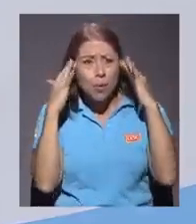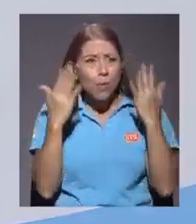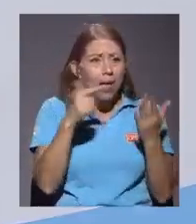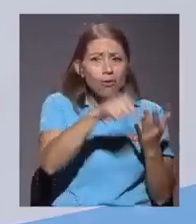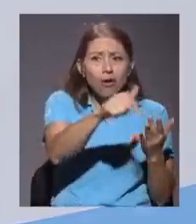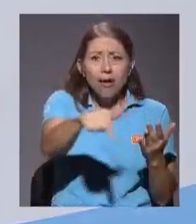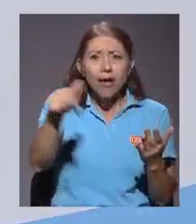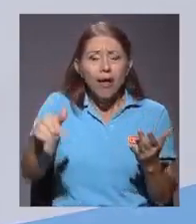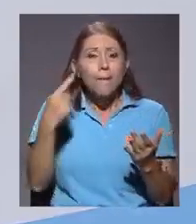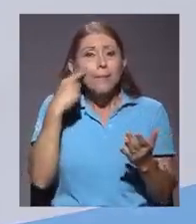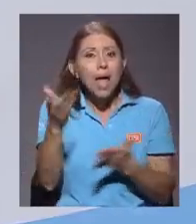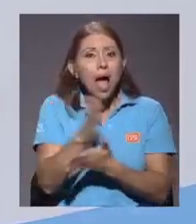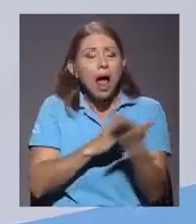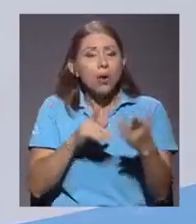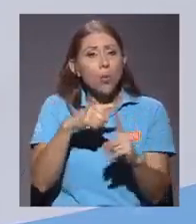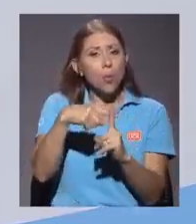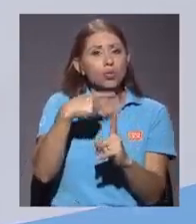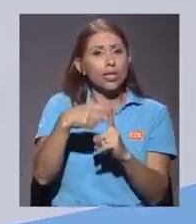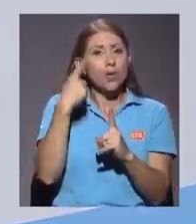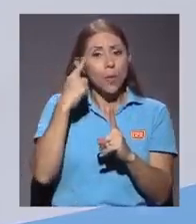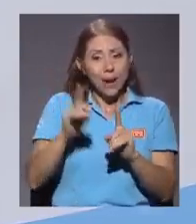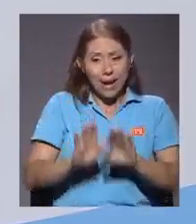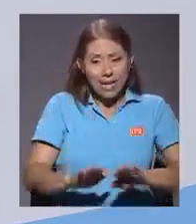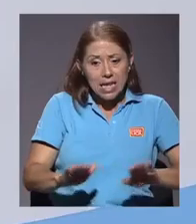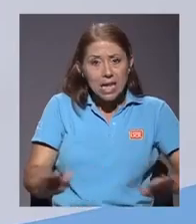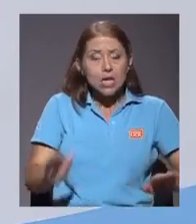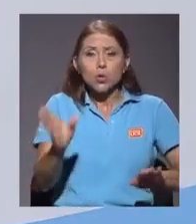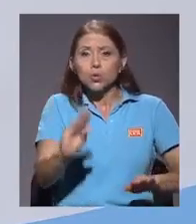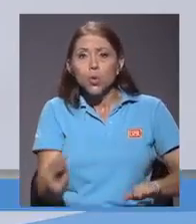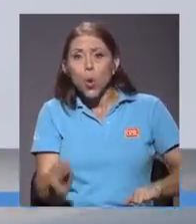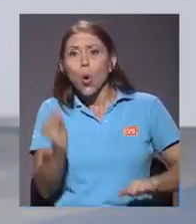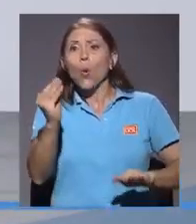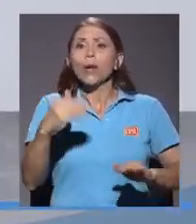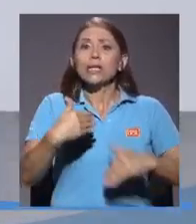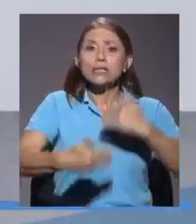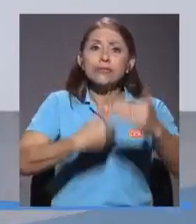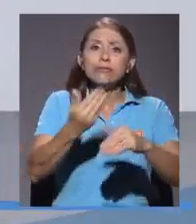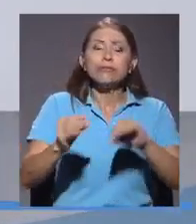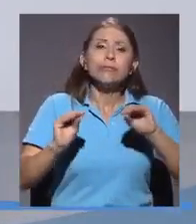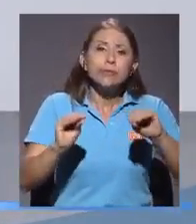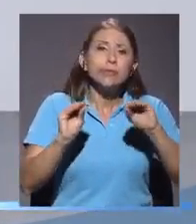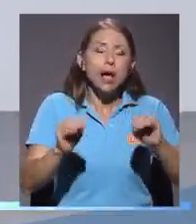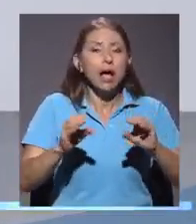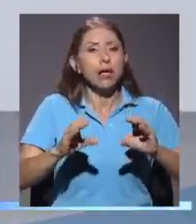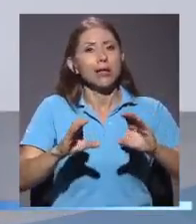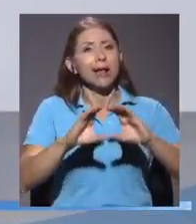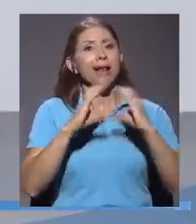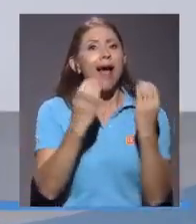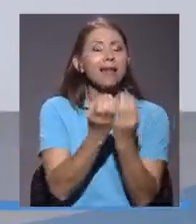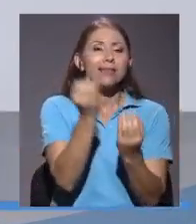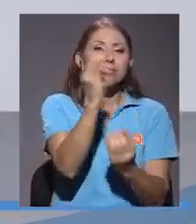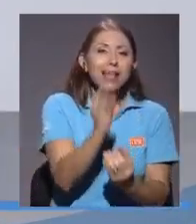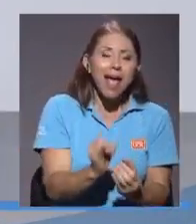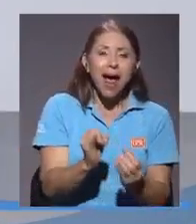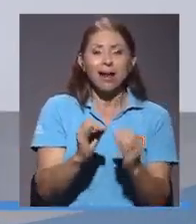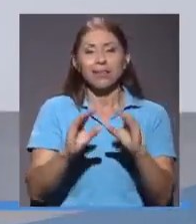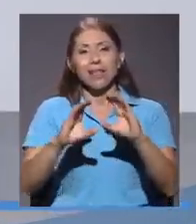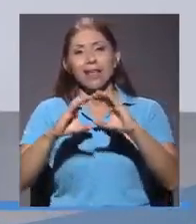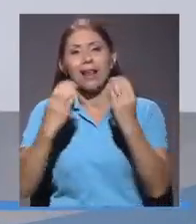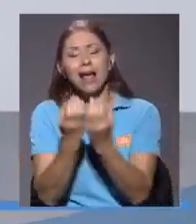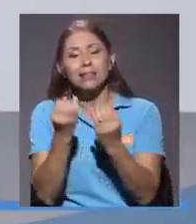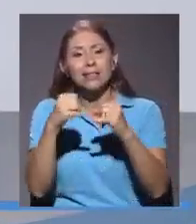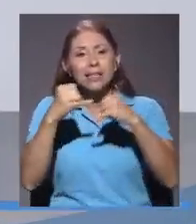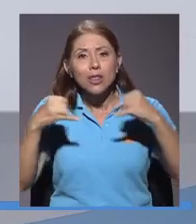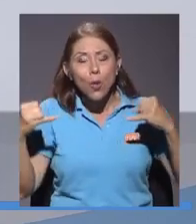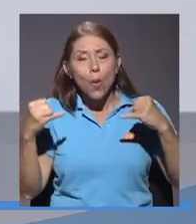como algo positivo para la formación de los infantes y los jóvenes y las jóvenes, el tener clases de arte, de idiomas, etcétera, de